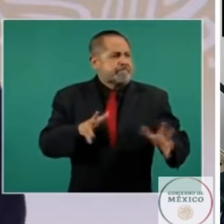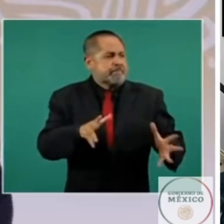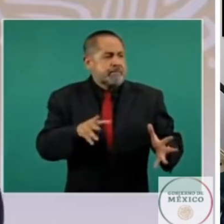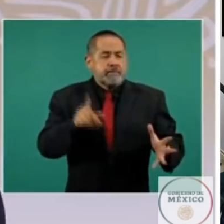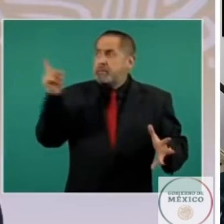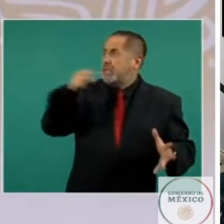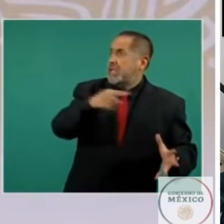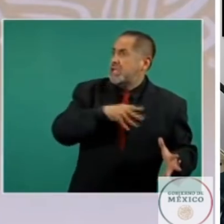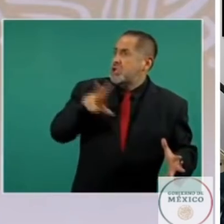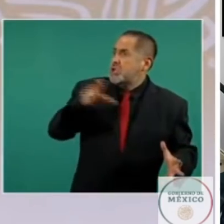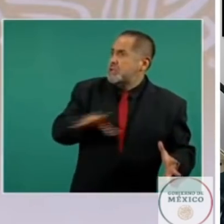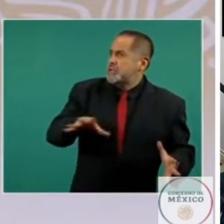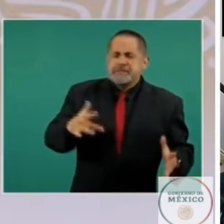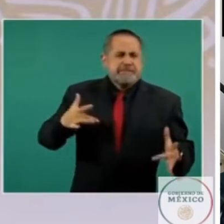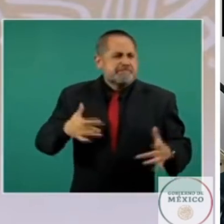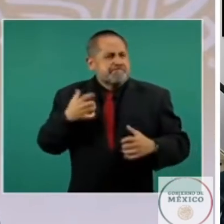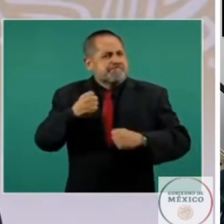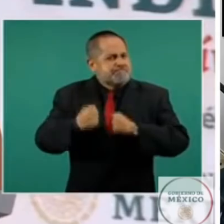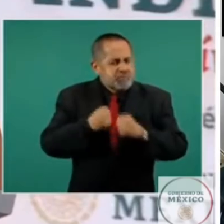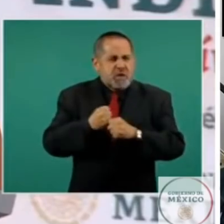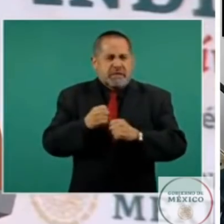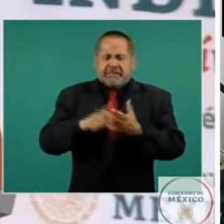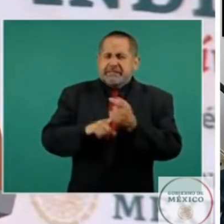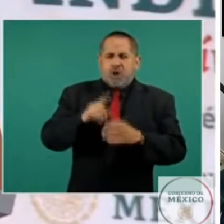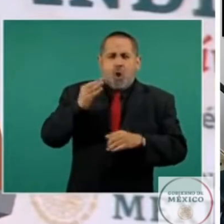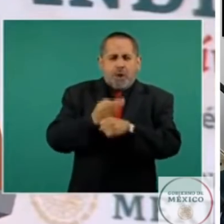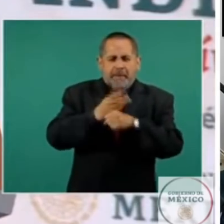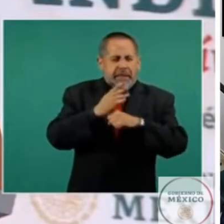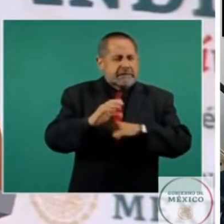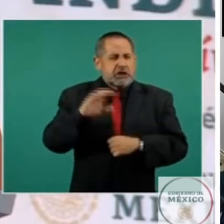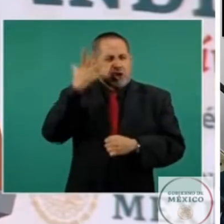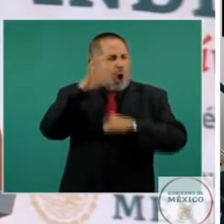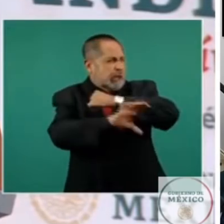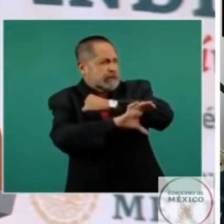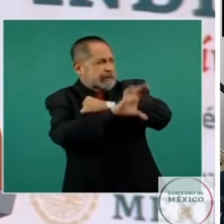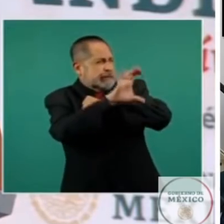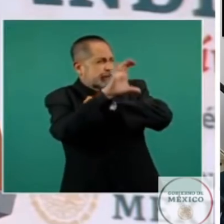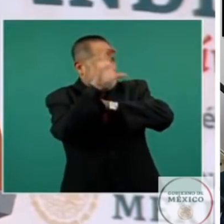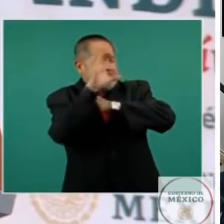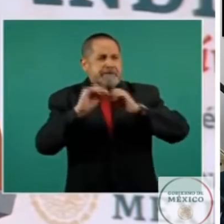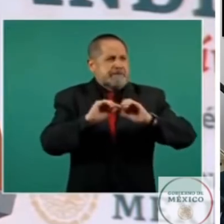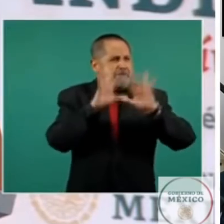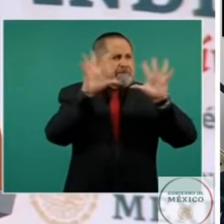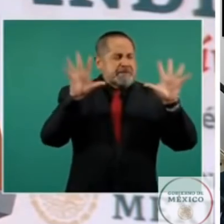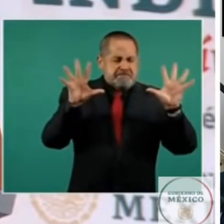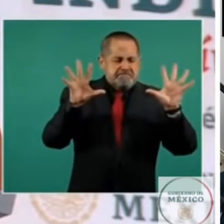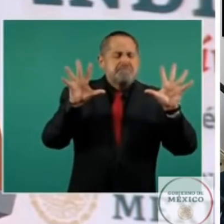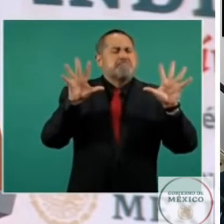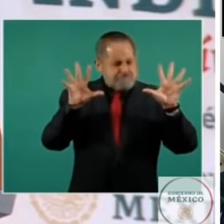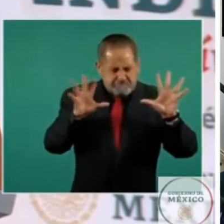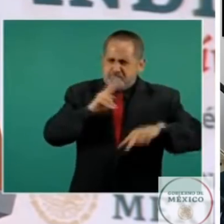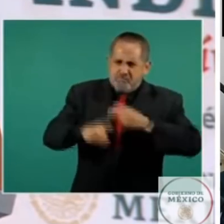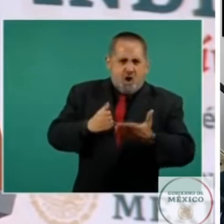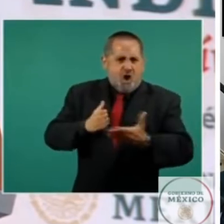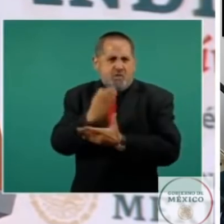años del grito de la independencia. Vamos a escuchar el mensaje que dio el presidente de Cuba, amigos y amigas.